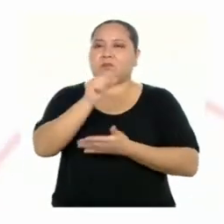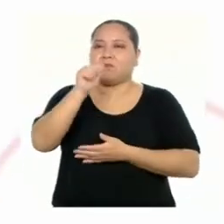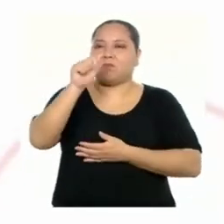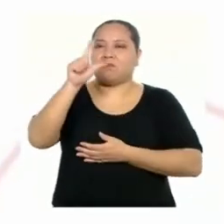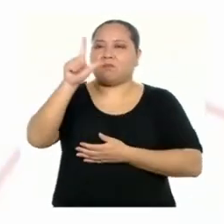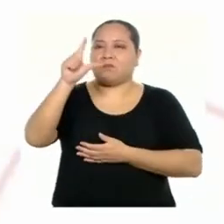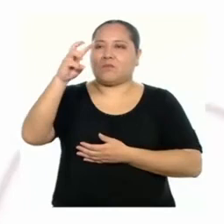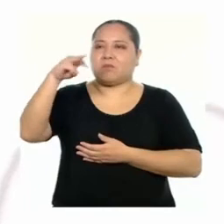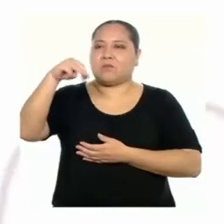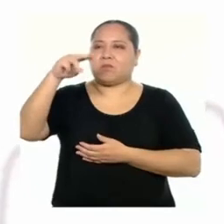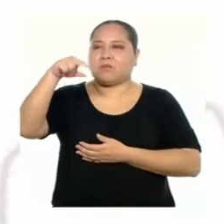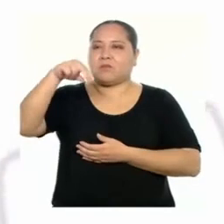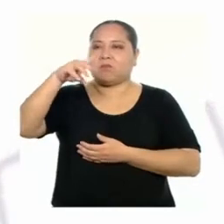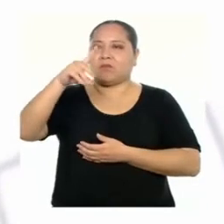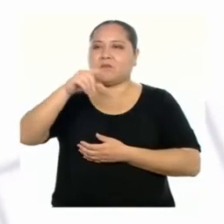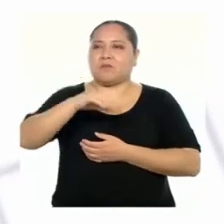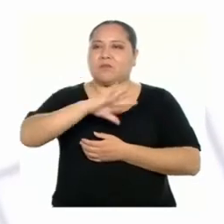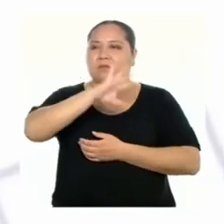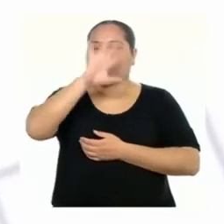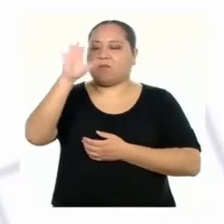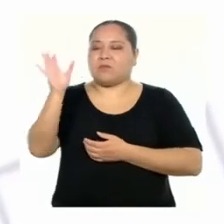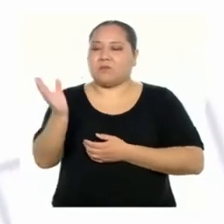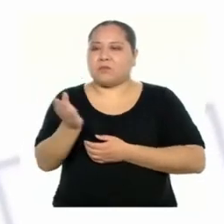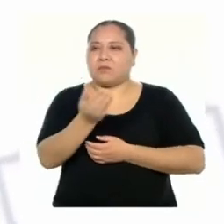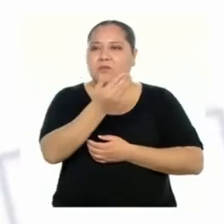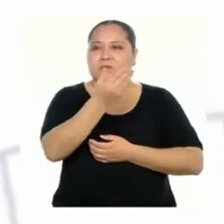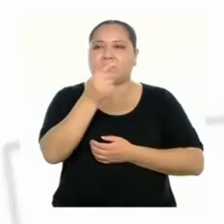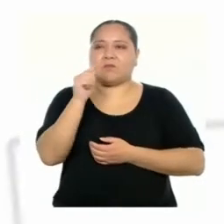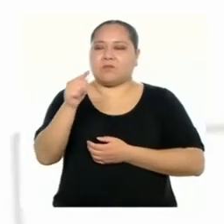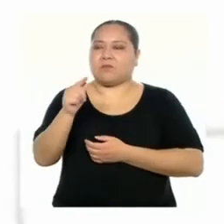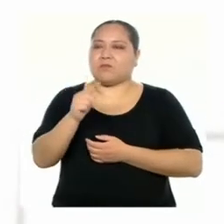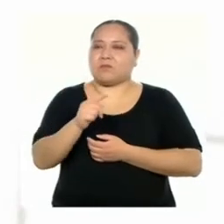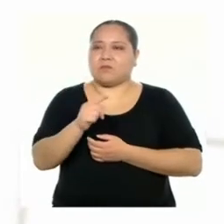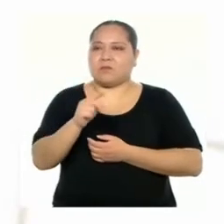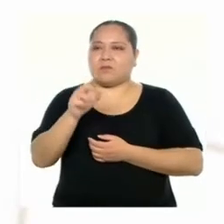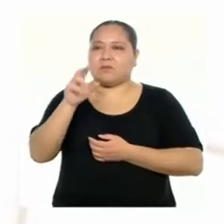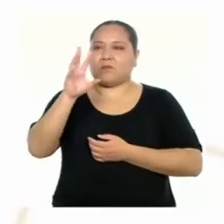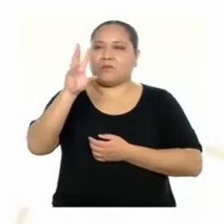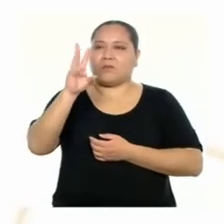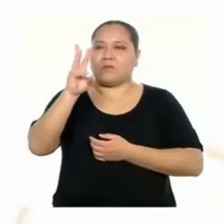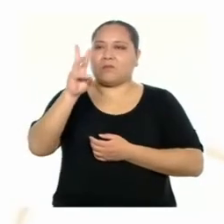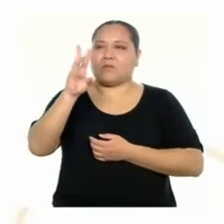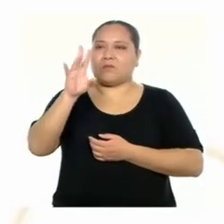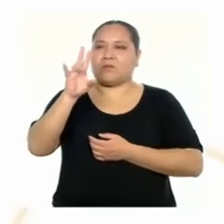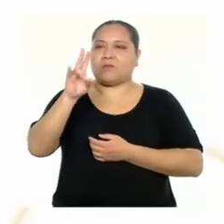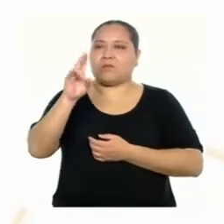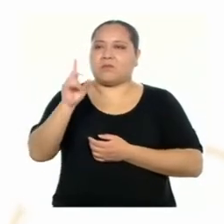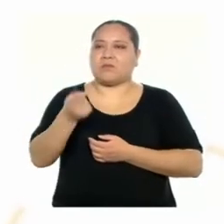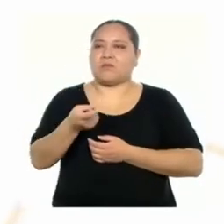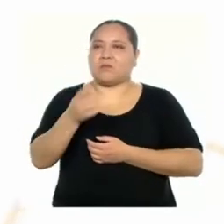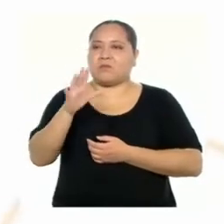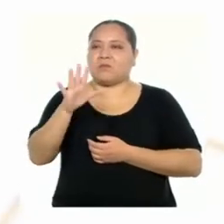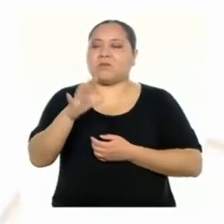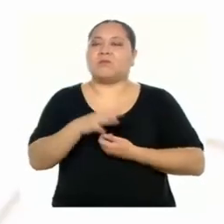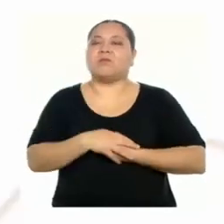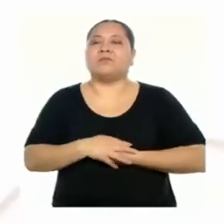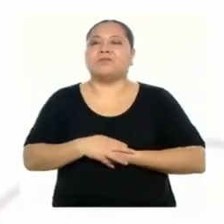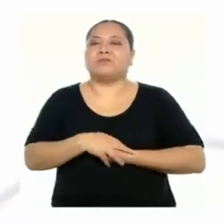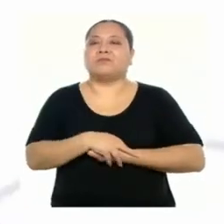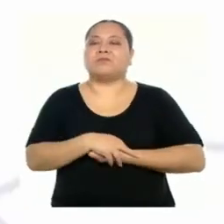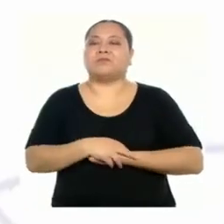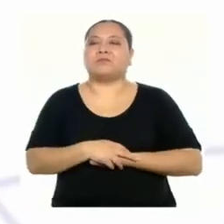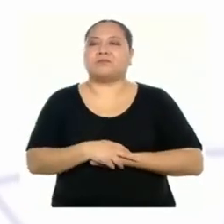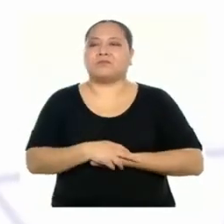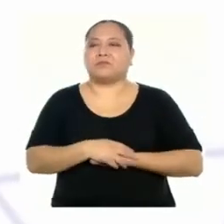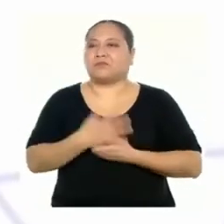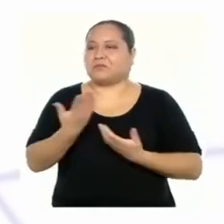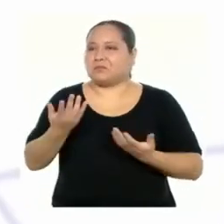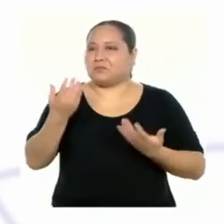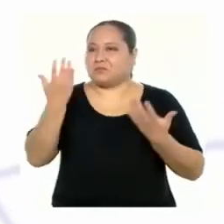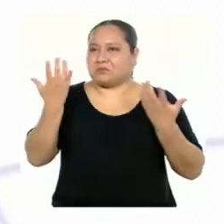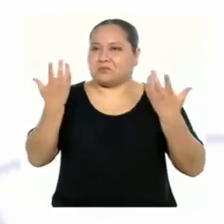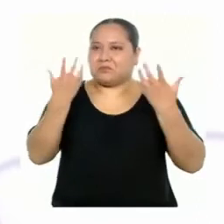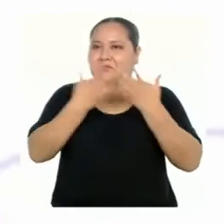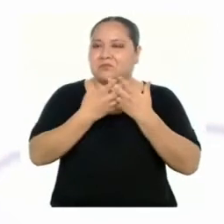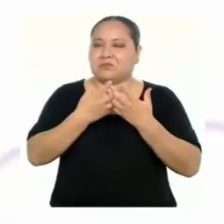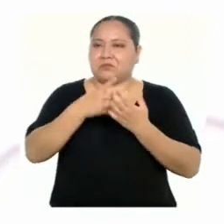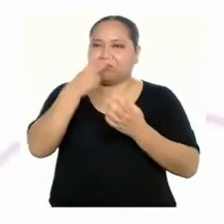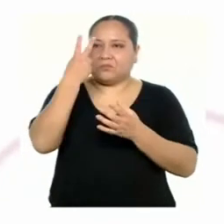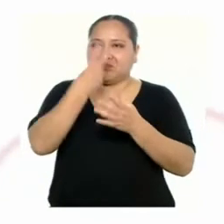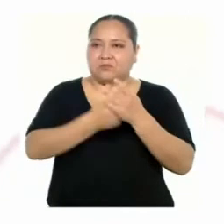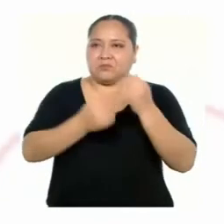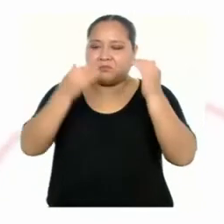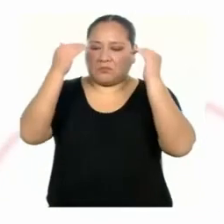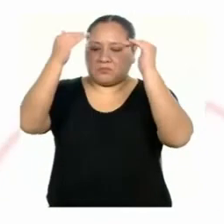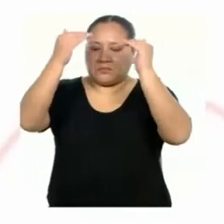almendras. Y todo esto equivale a 67,5. Ahora, si relacionamos